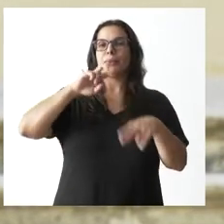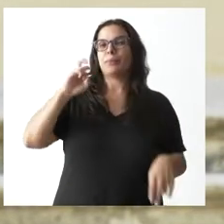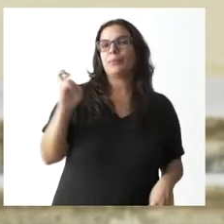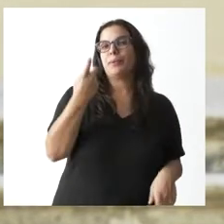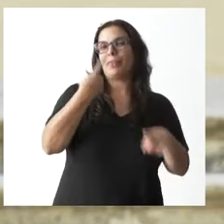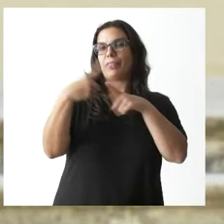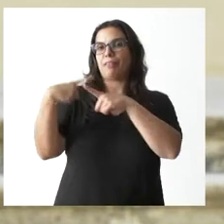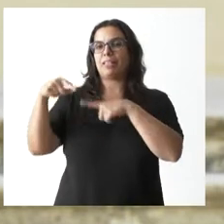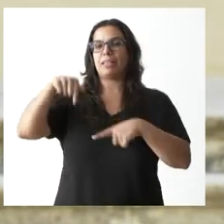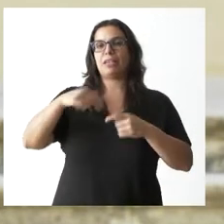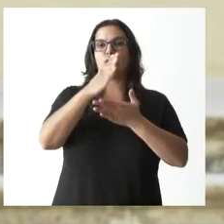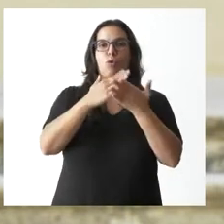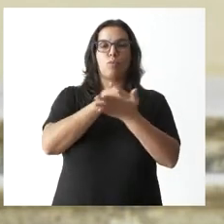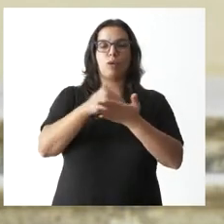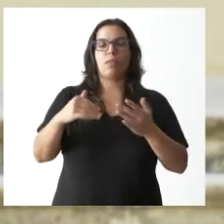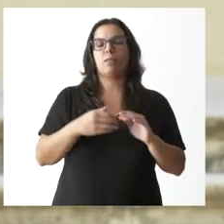comunidad autónoma.